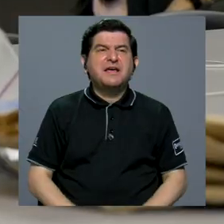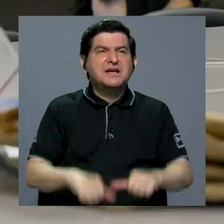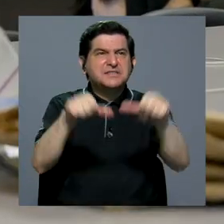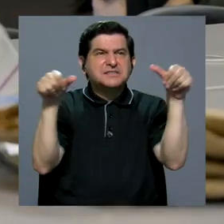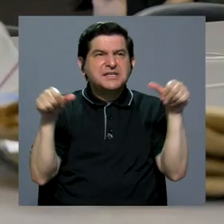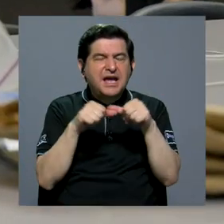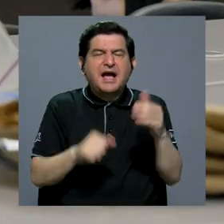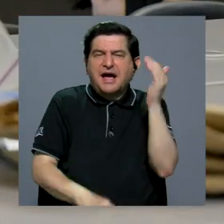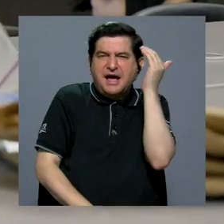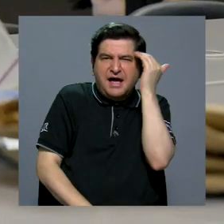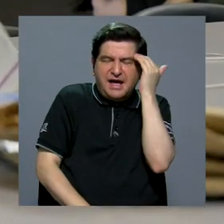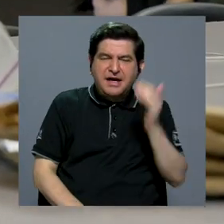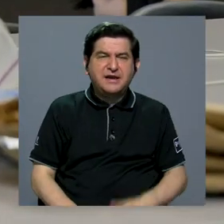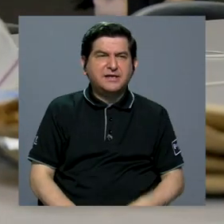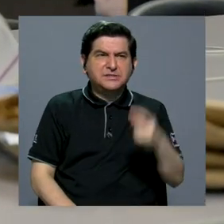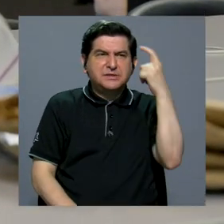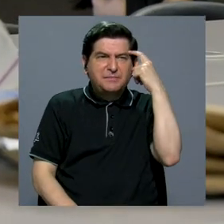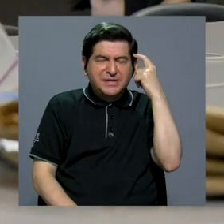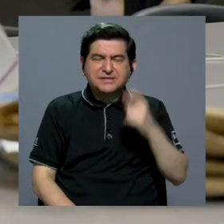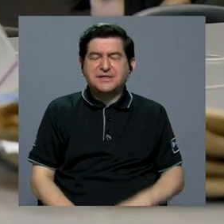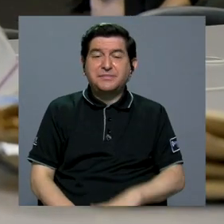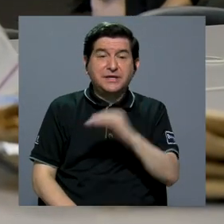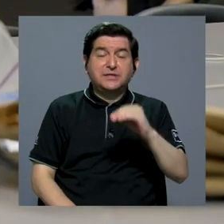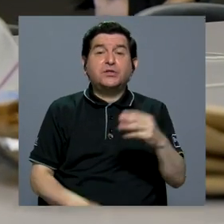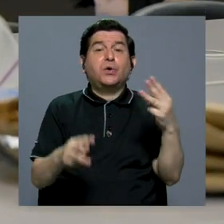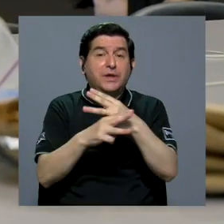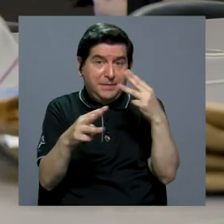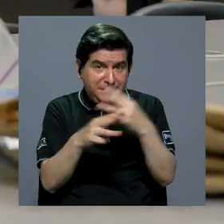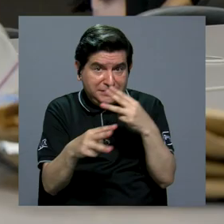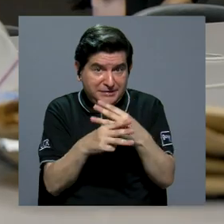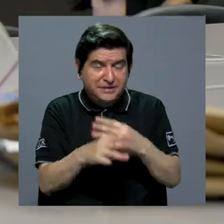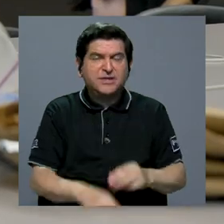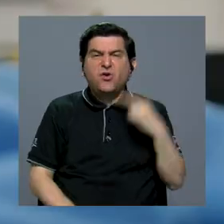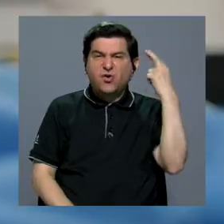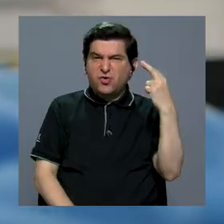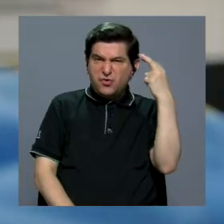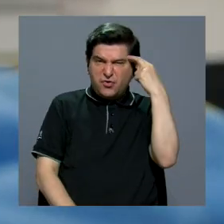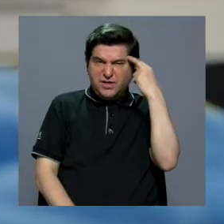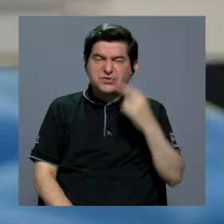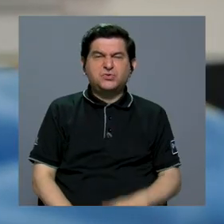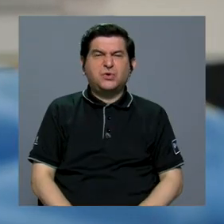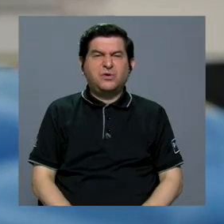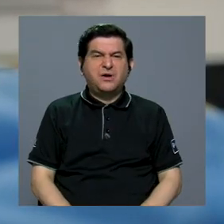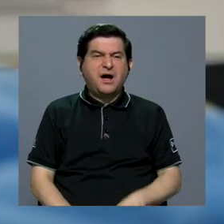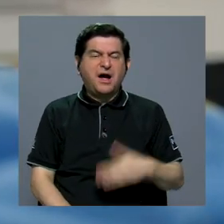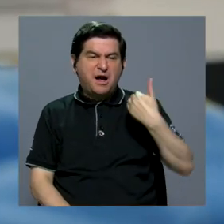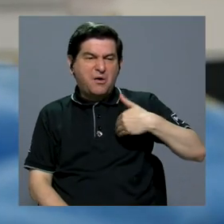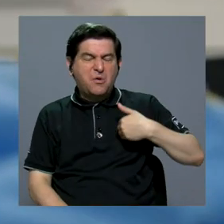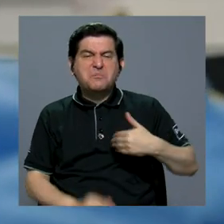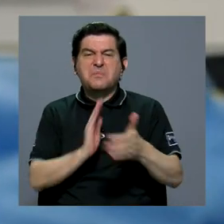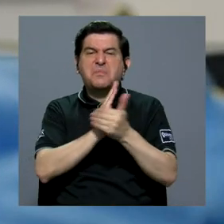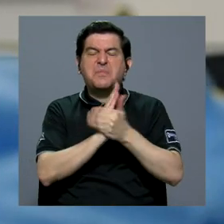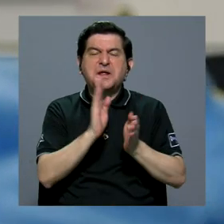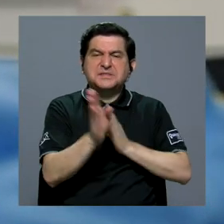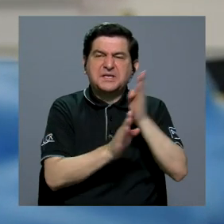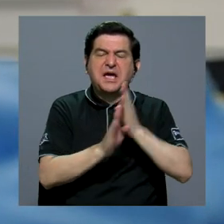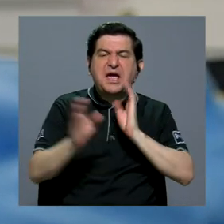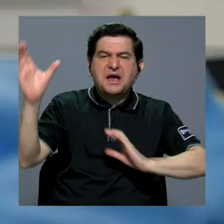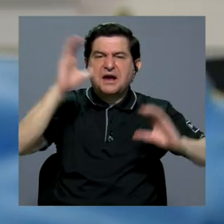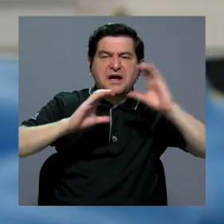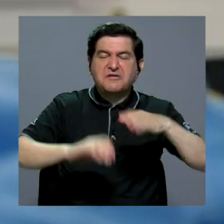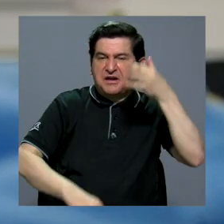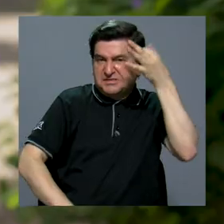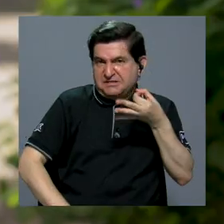en ciertas áreas cognitivas, como de pensamiento sistémico y matemático, y por lo tanto se cree que son más hábiles para carreras